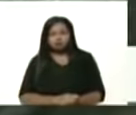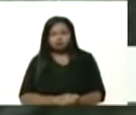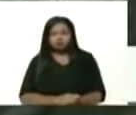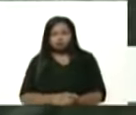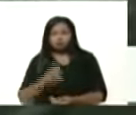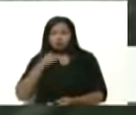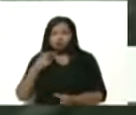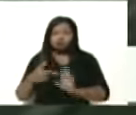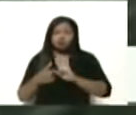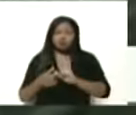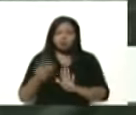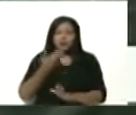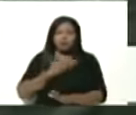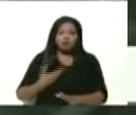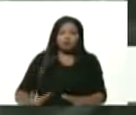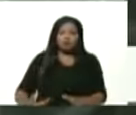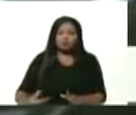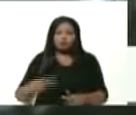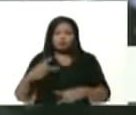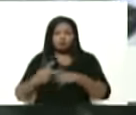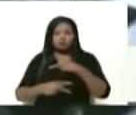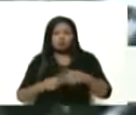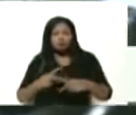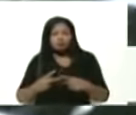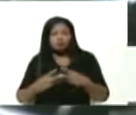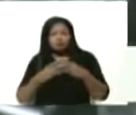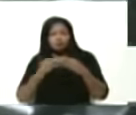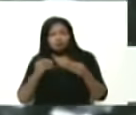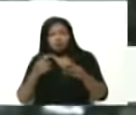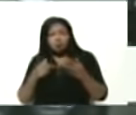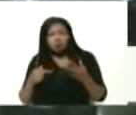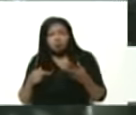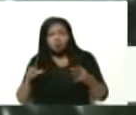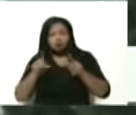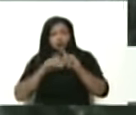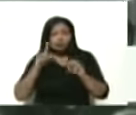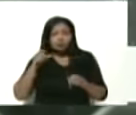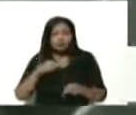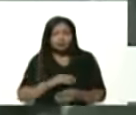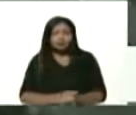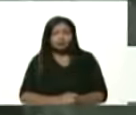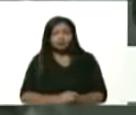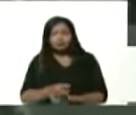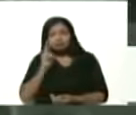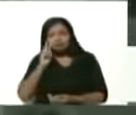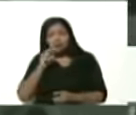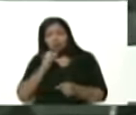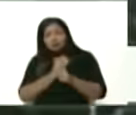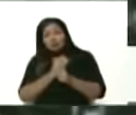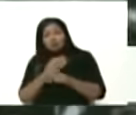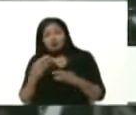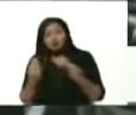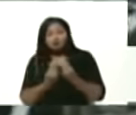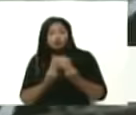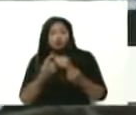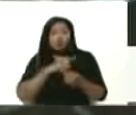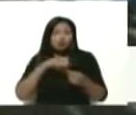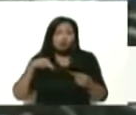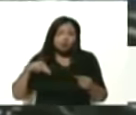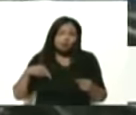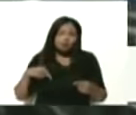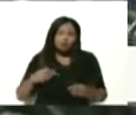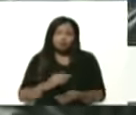Venezuela sí se puede producir, que sí puede haber un trabajo conjunto entre el